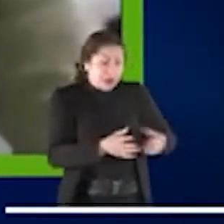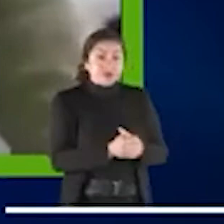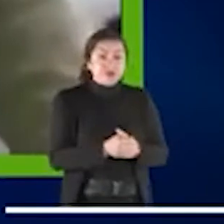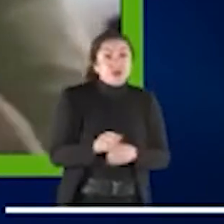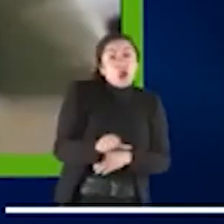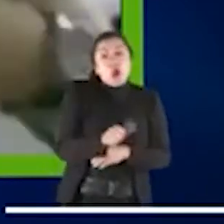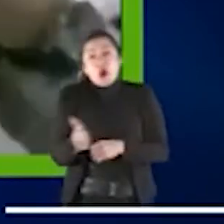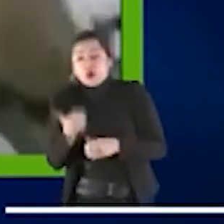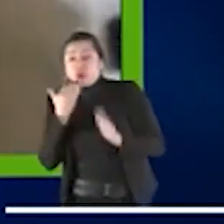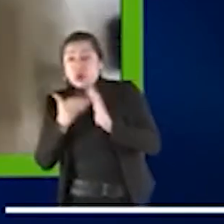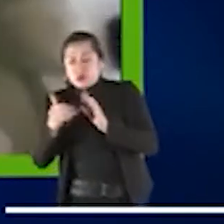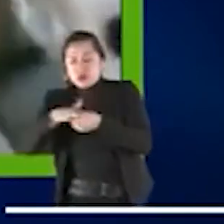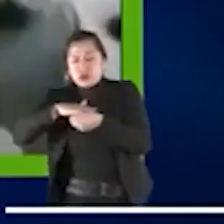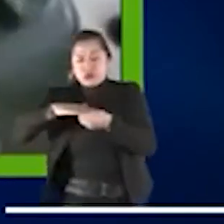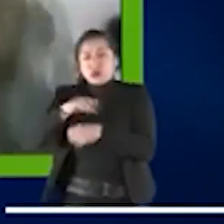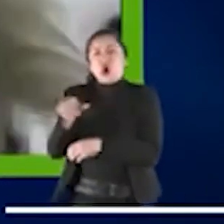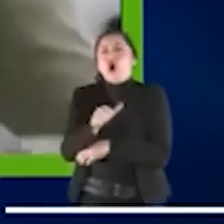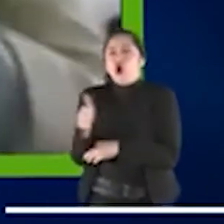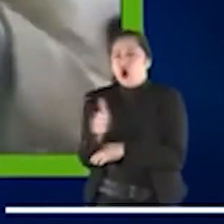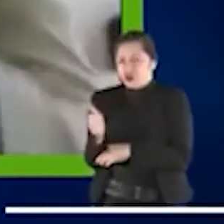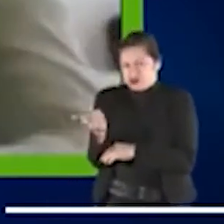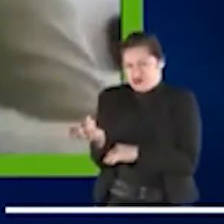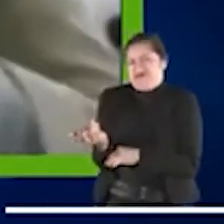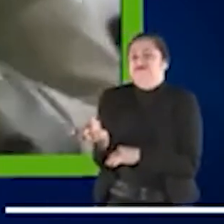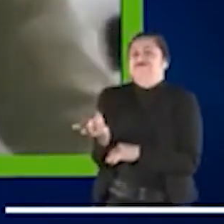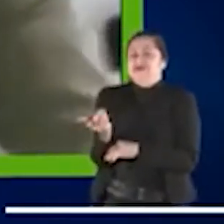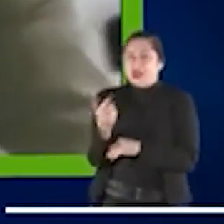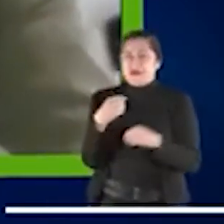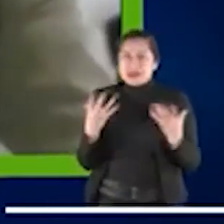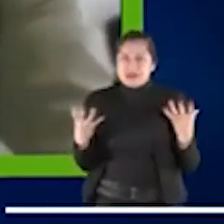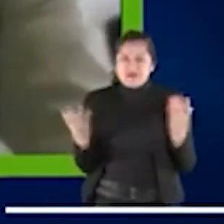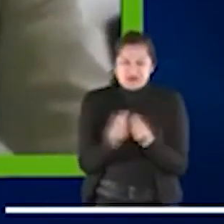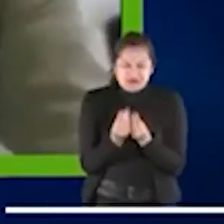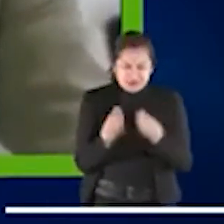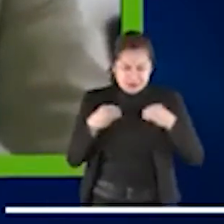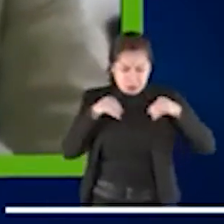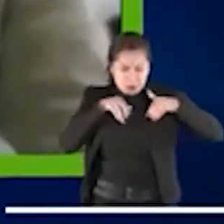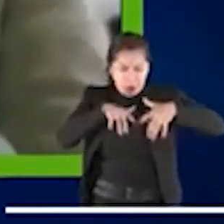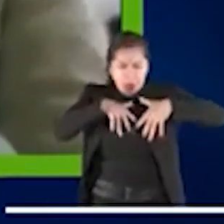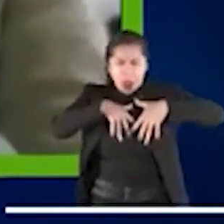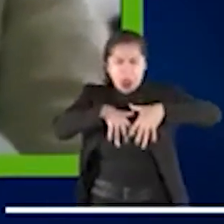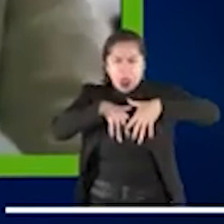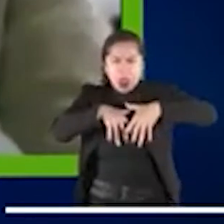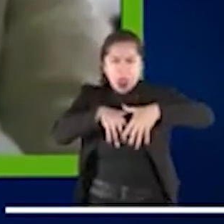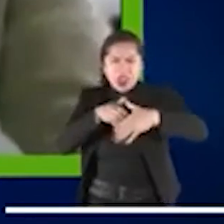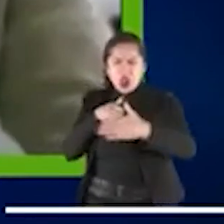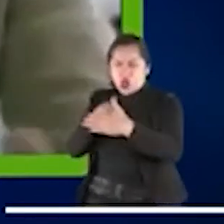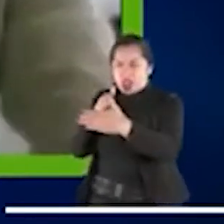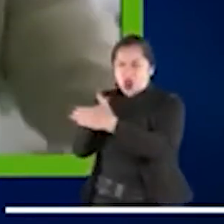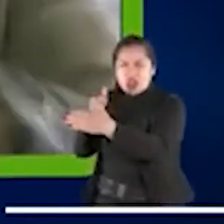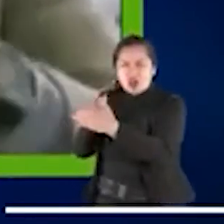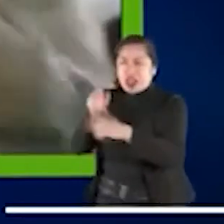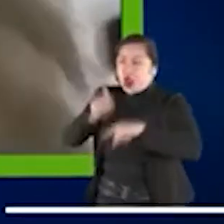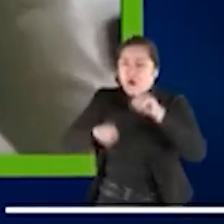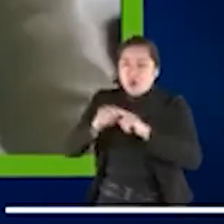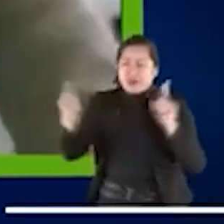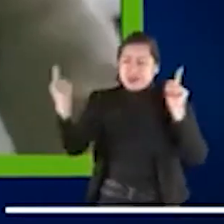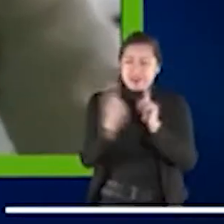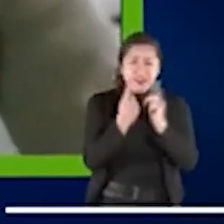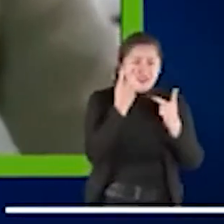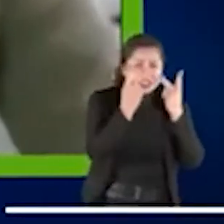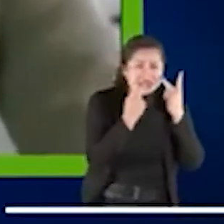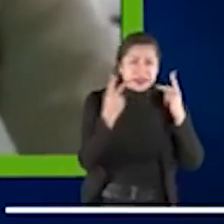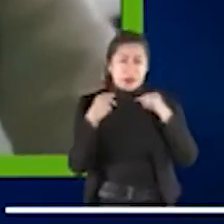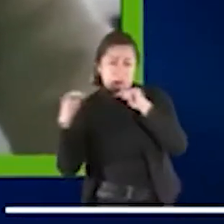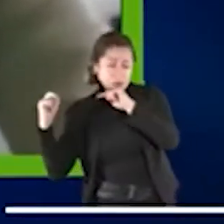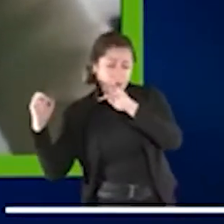donde, pues sí que se han producido motines, revueltas en contra de la negación de esas visitas, que por mucho